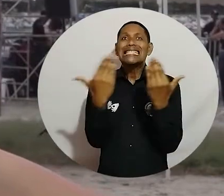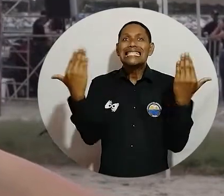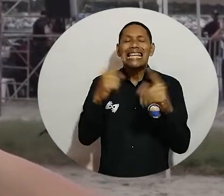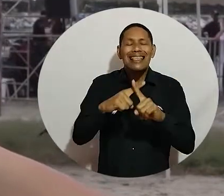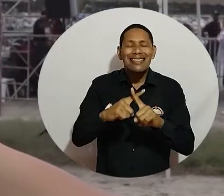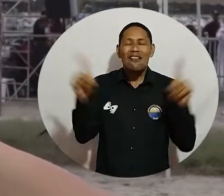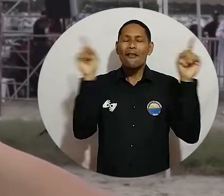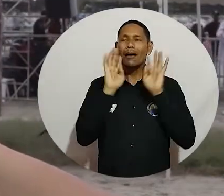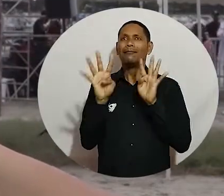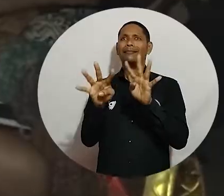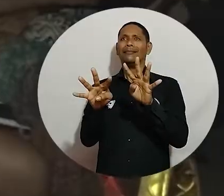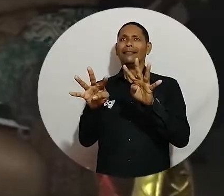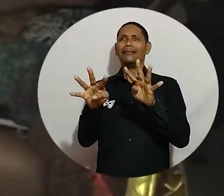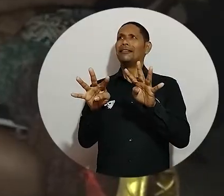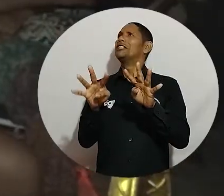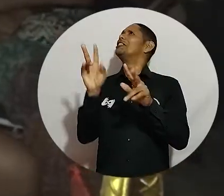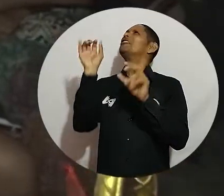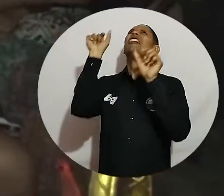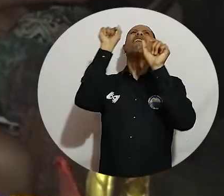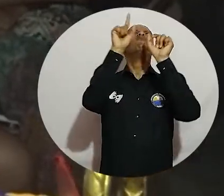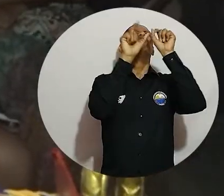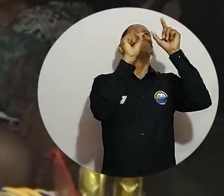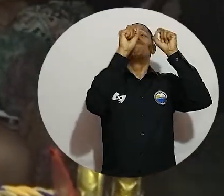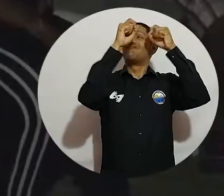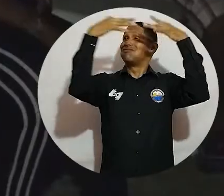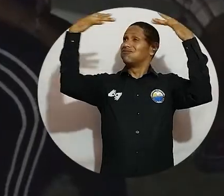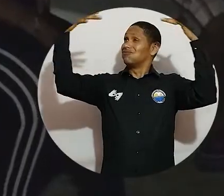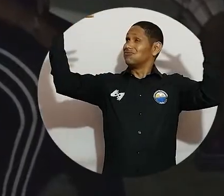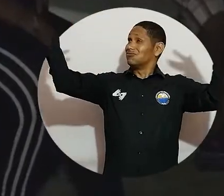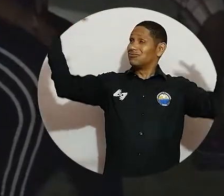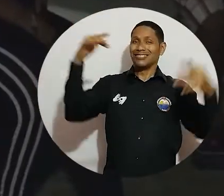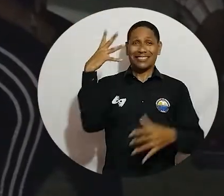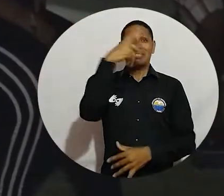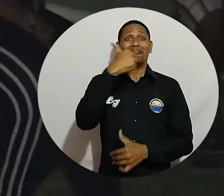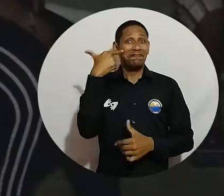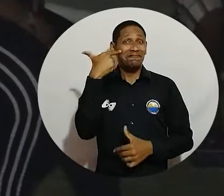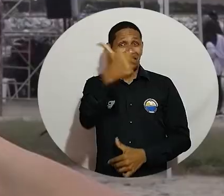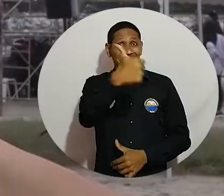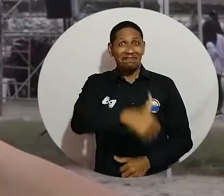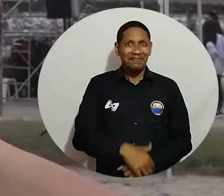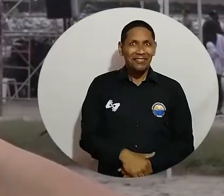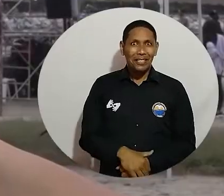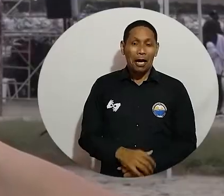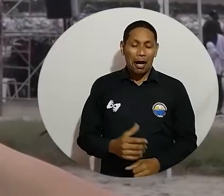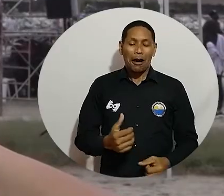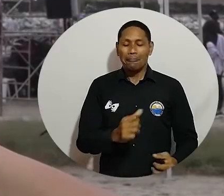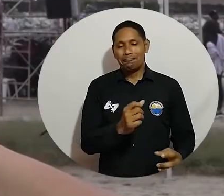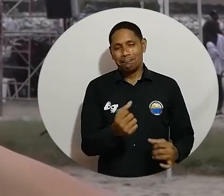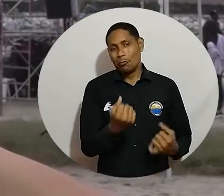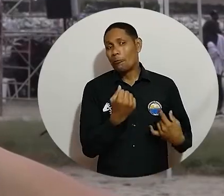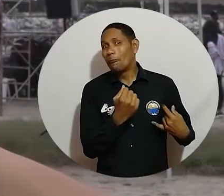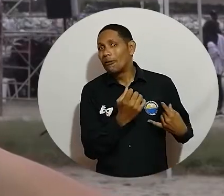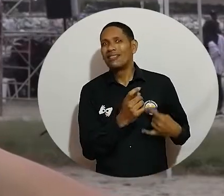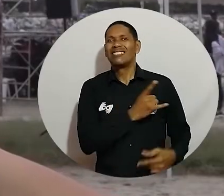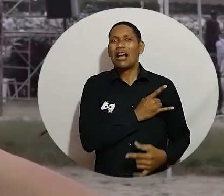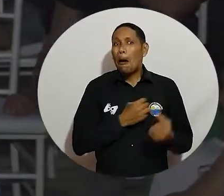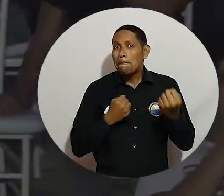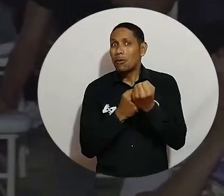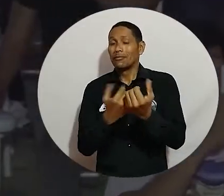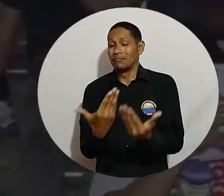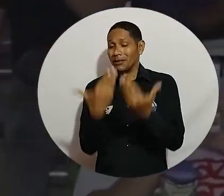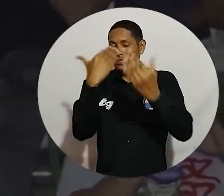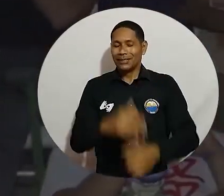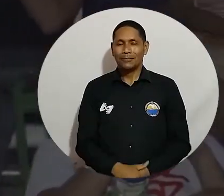se ve en las salas y que tienen la oportunidad de verlo aquí. O las estrellas y bueno, una oportunidad que apoya a la